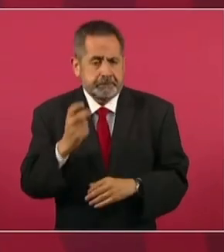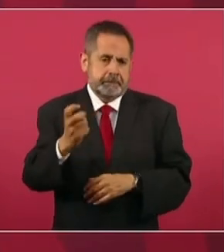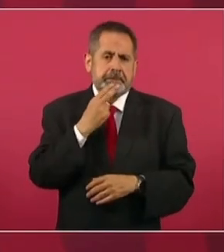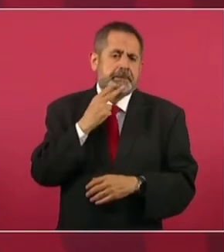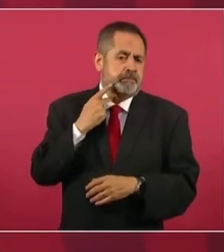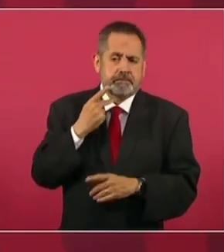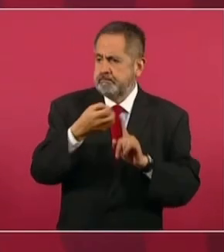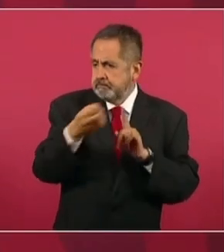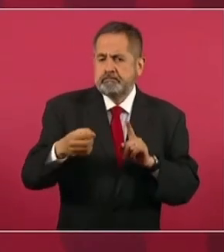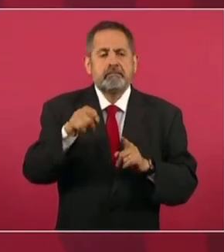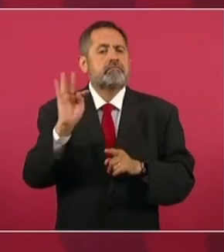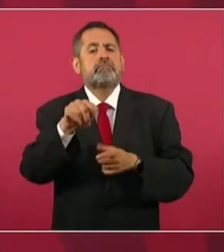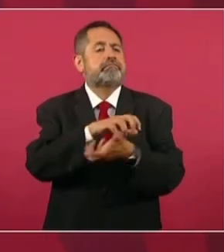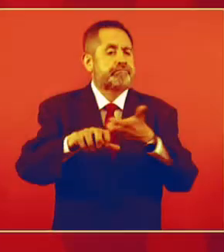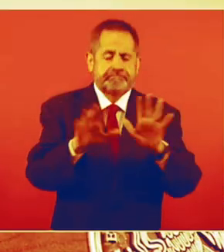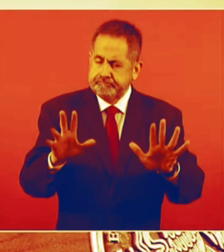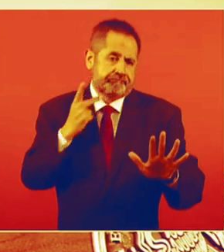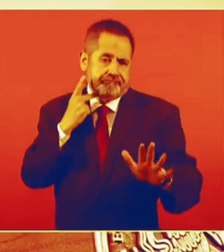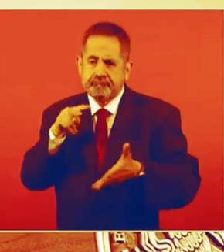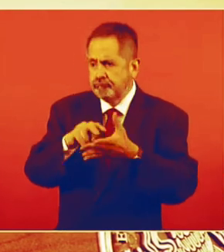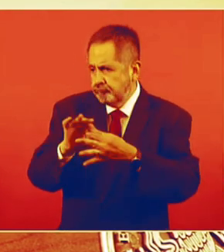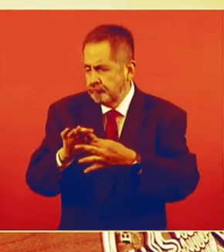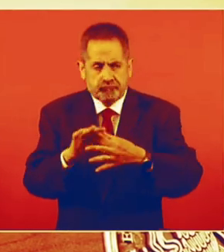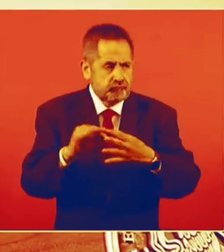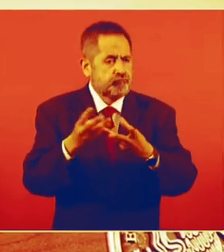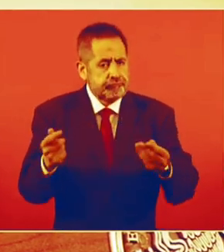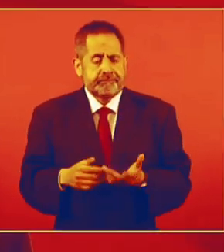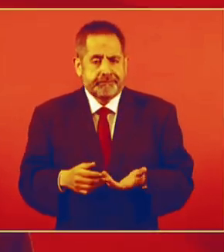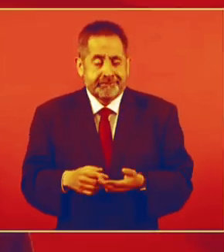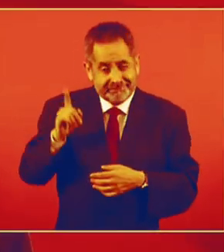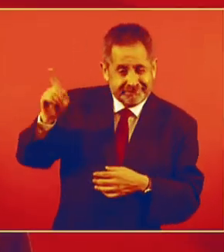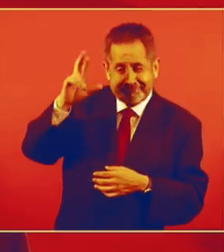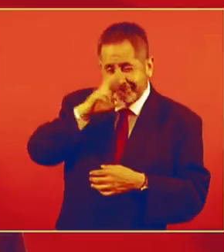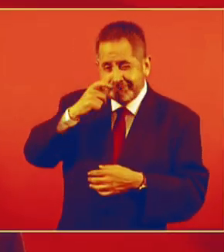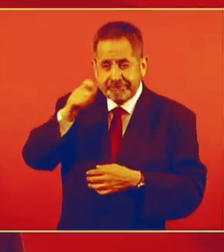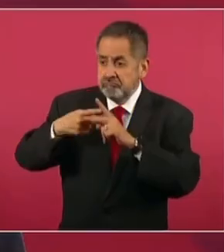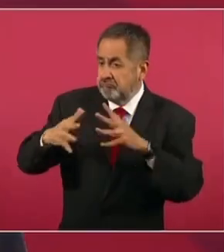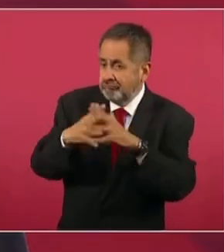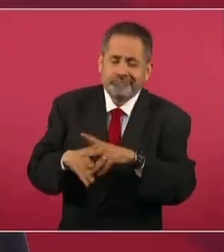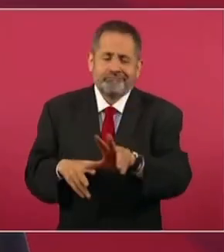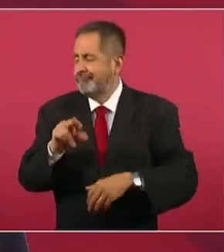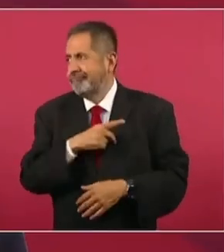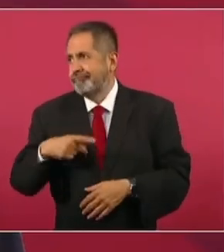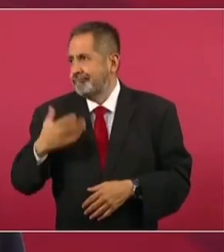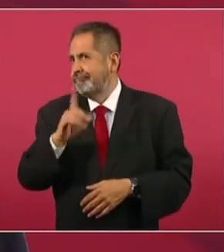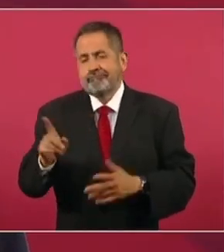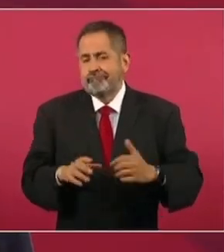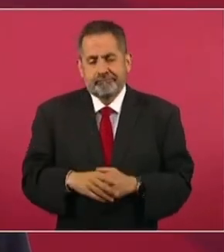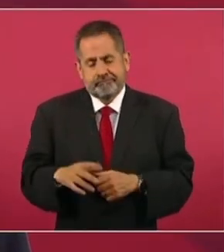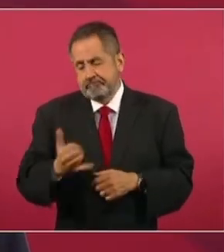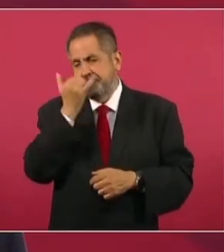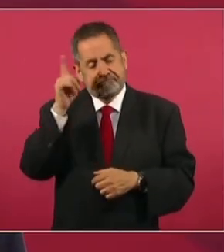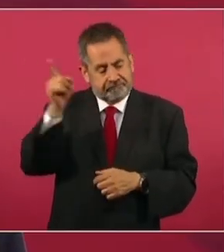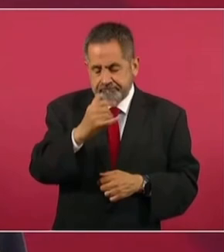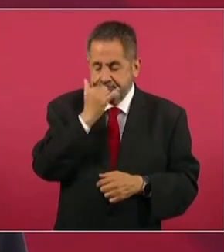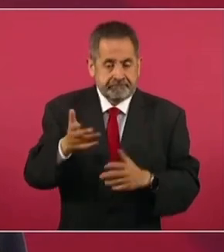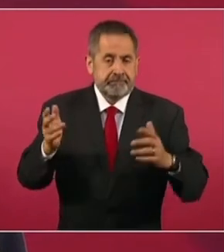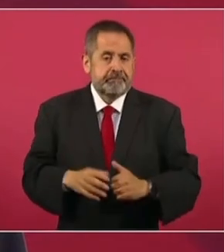para poner orden en el caos. No se debió iniciar esa guerra. Fue un error